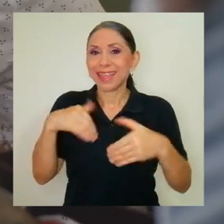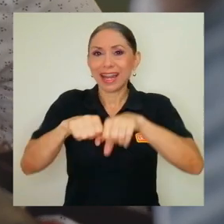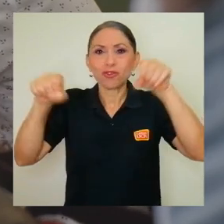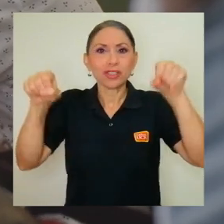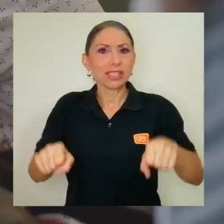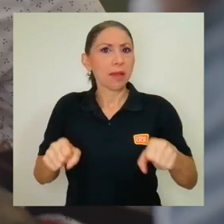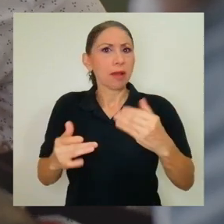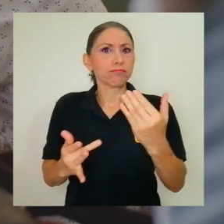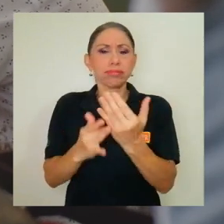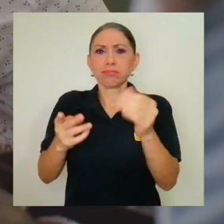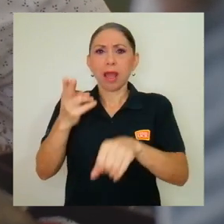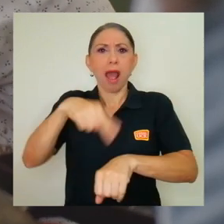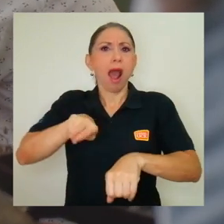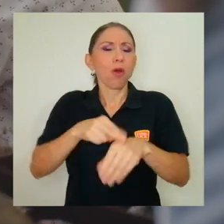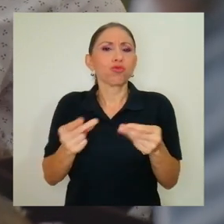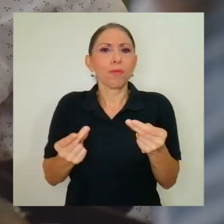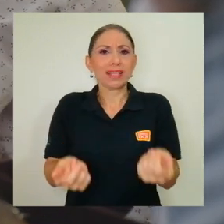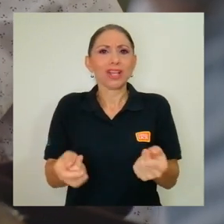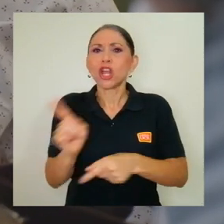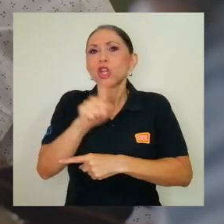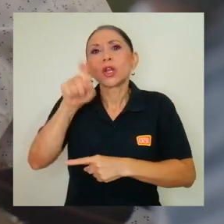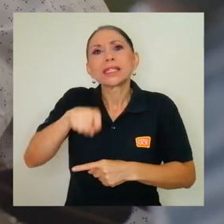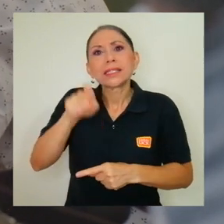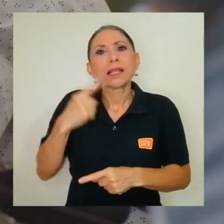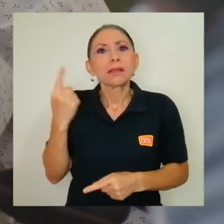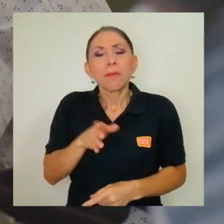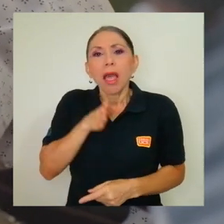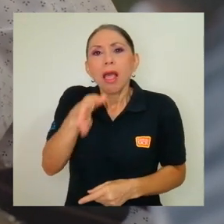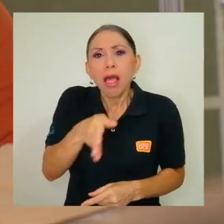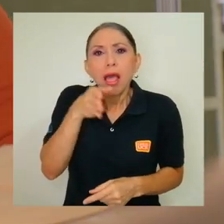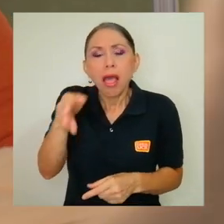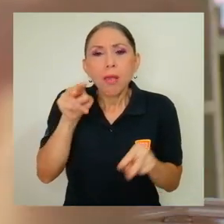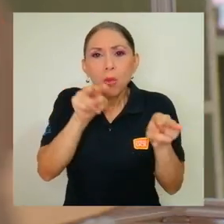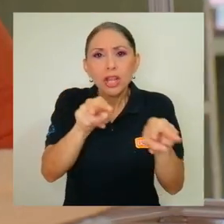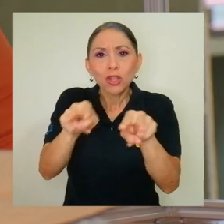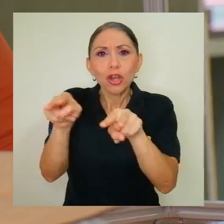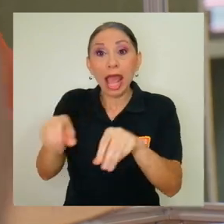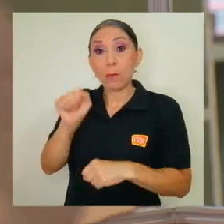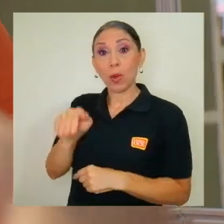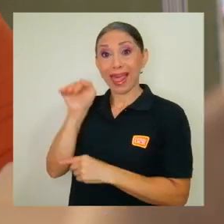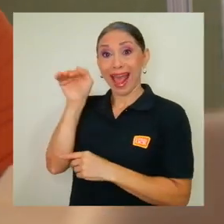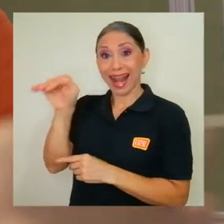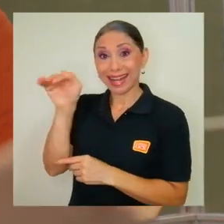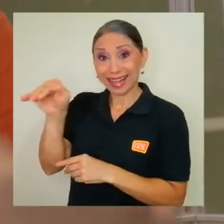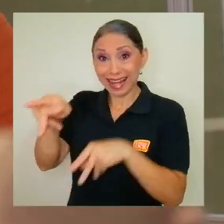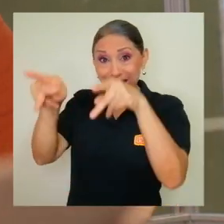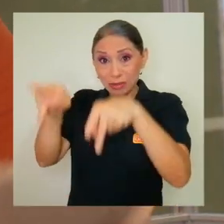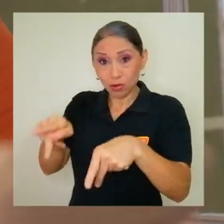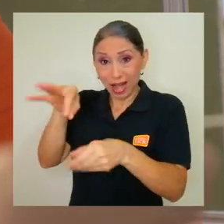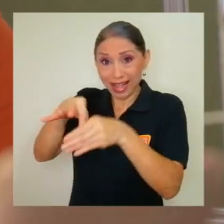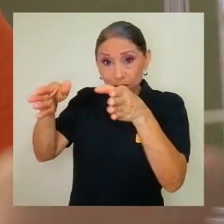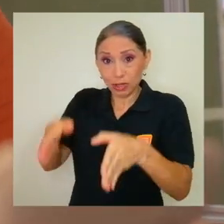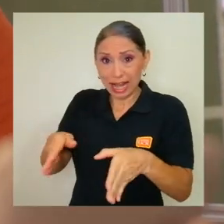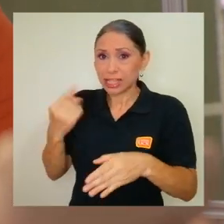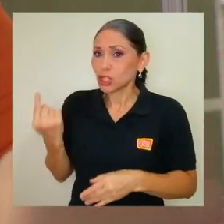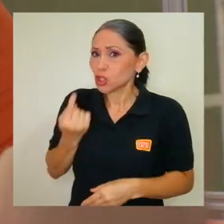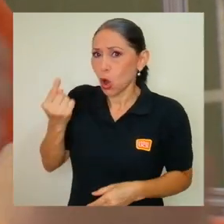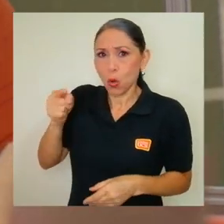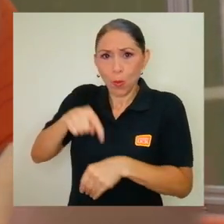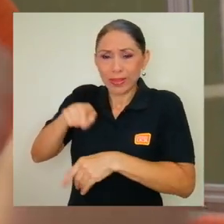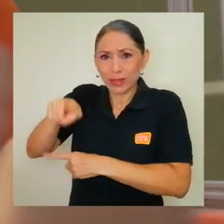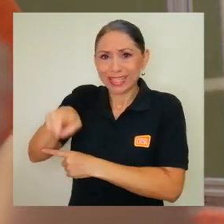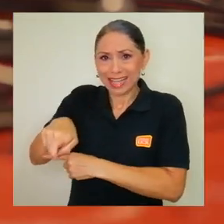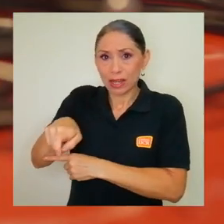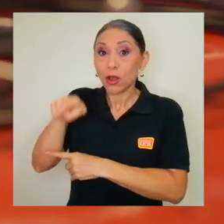un sistema completamente automatizado que no requiere un monitoreo regular, que alerte al agricultor solo cuando sea necesario y cuya información